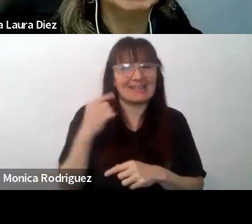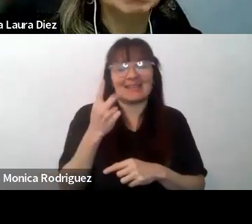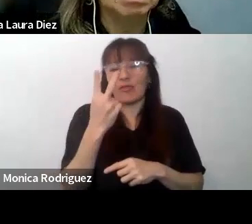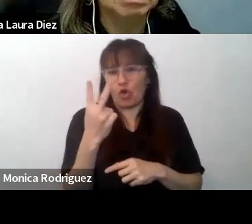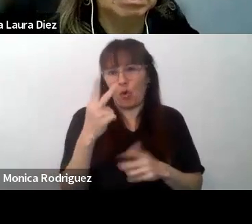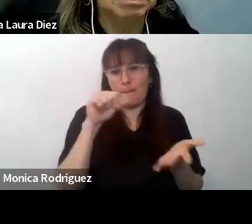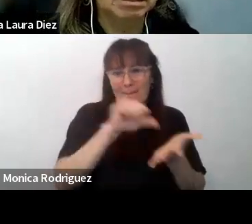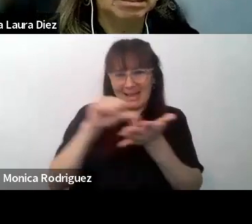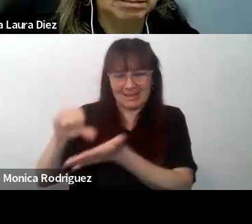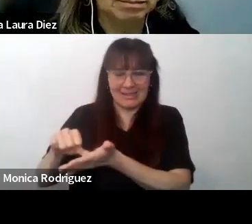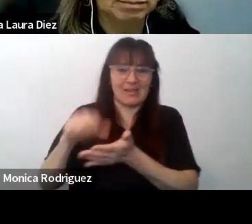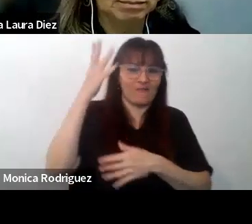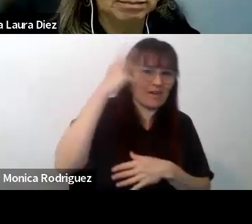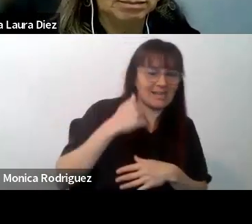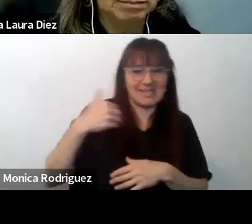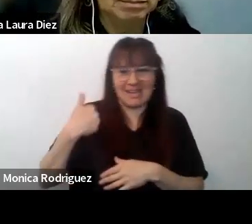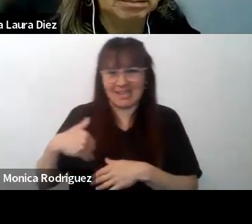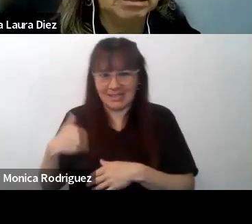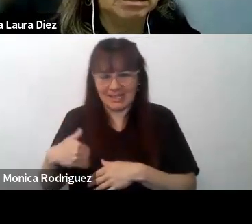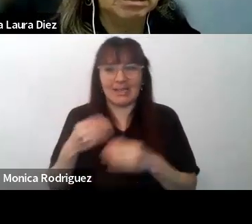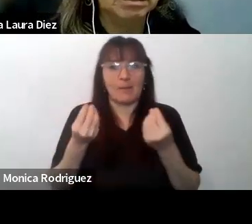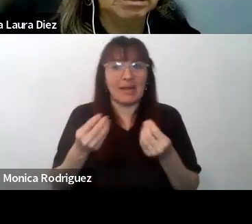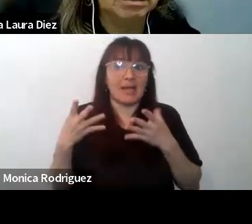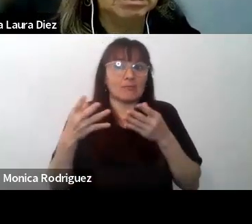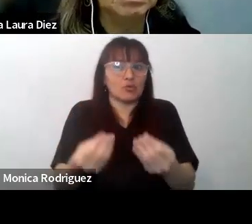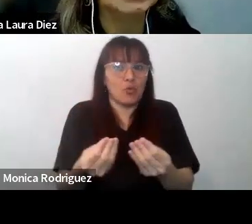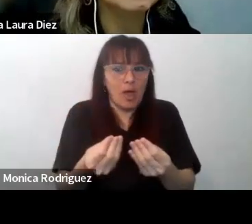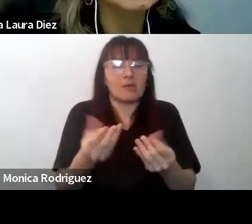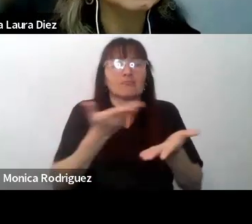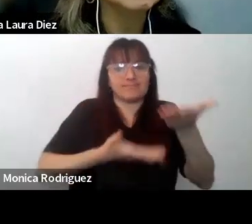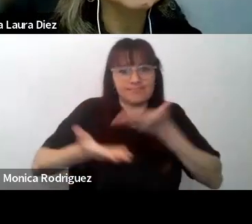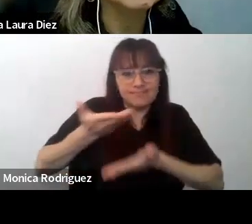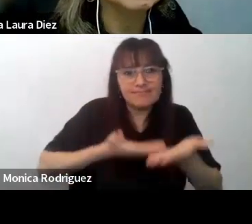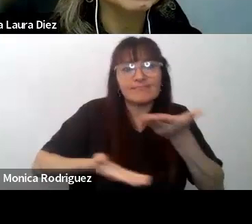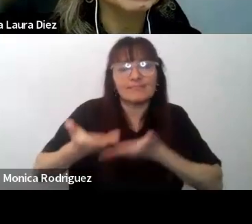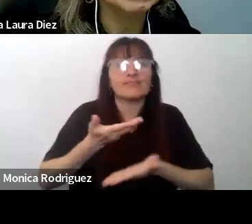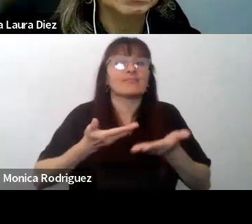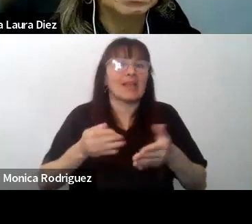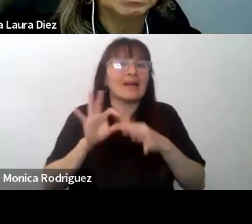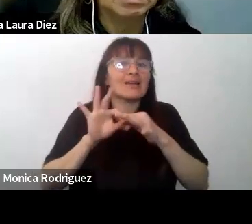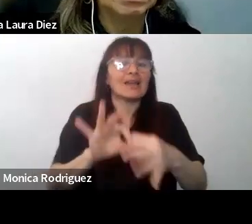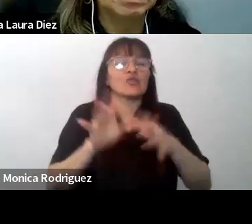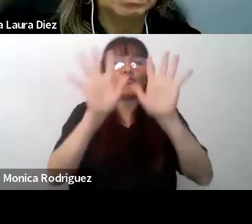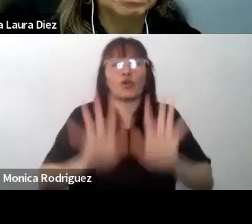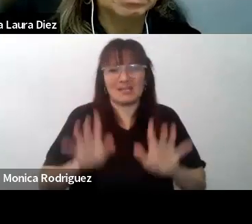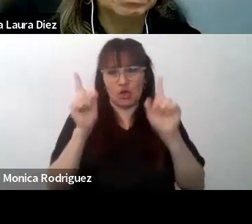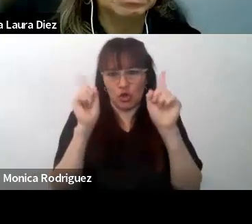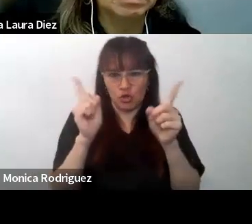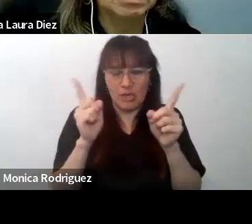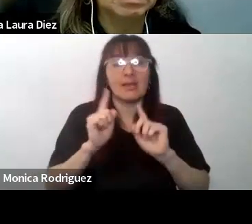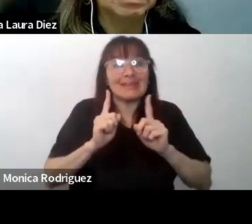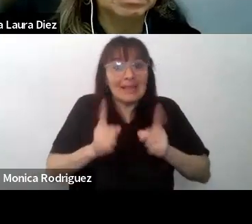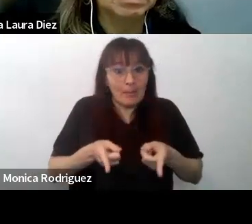en términos de cooperación educativa y especialmente en relación con la formación docente. Pero también